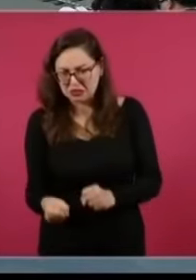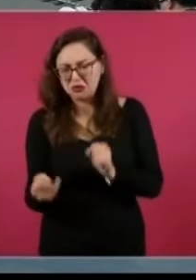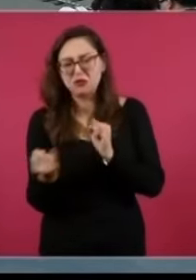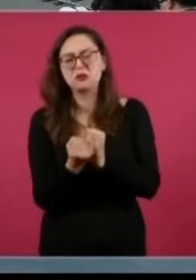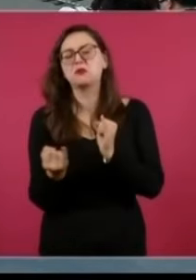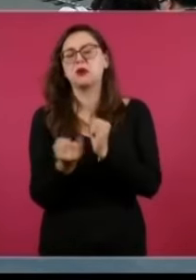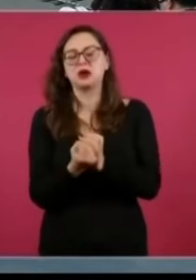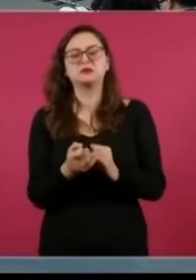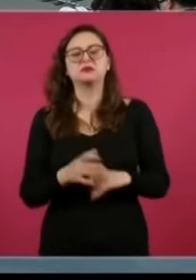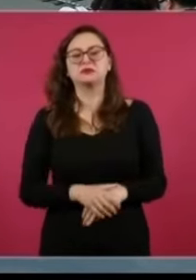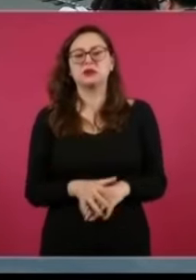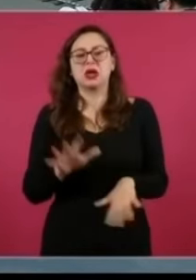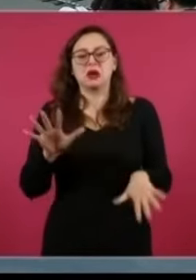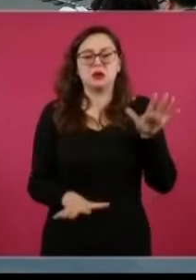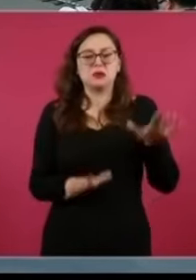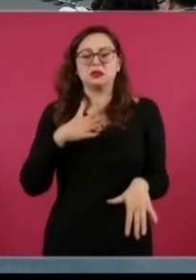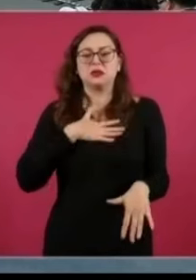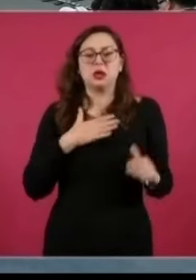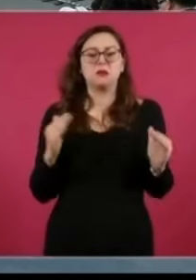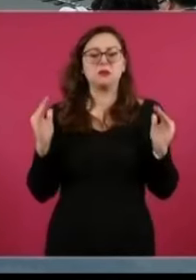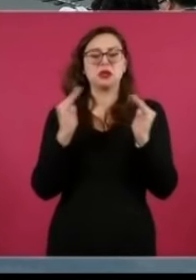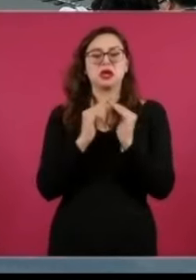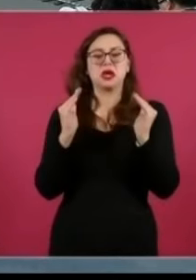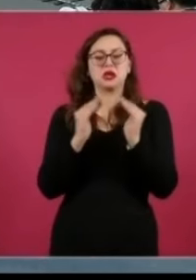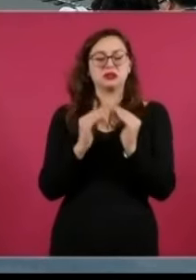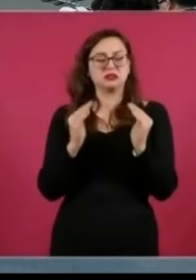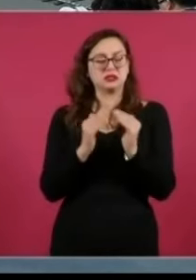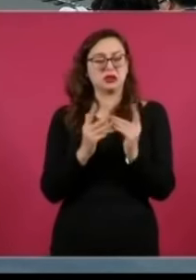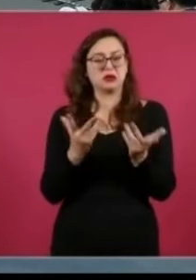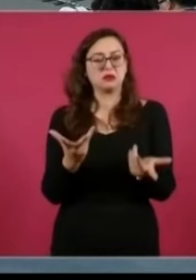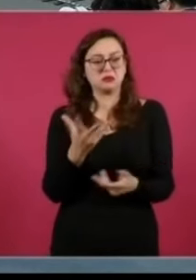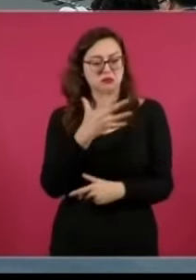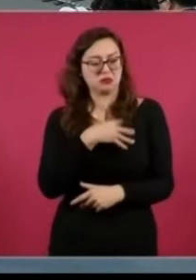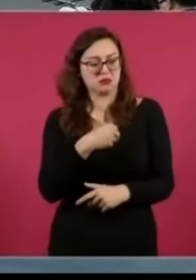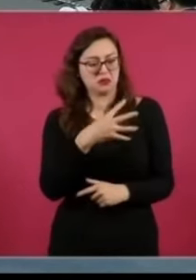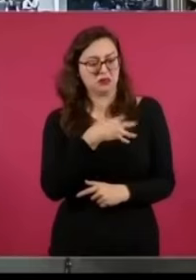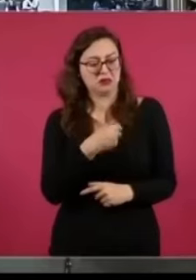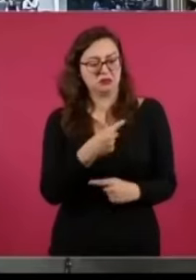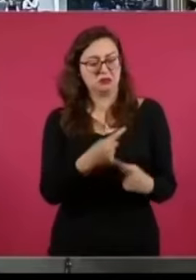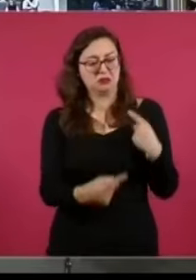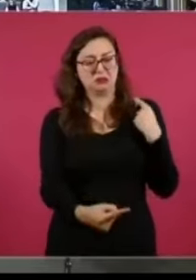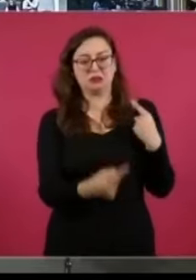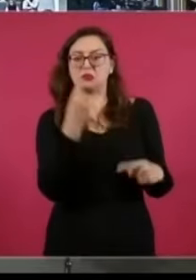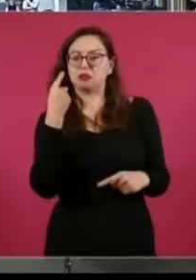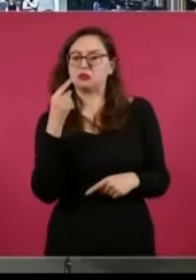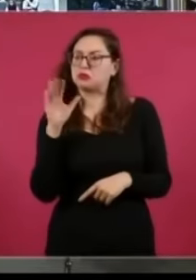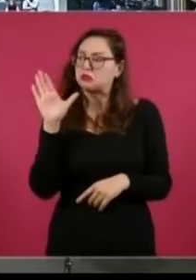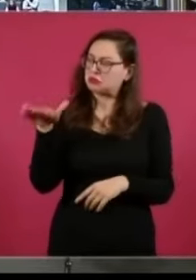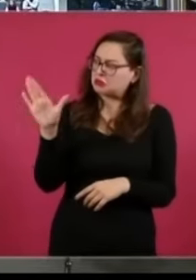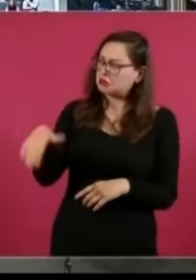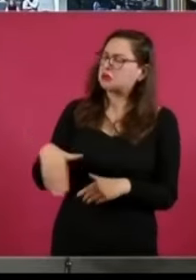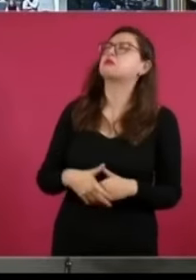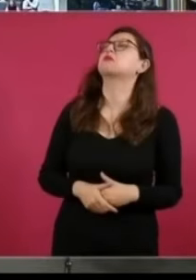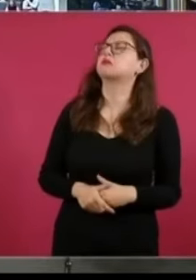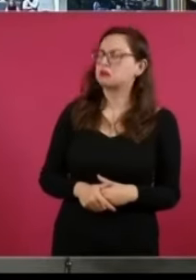no es mi espacio, abrírmelo, pero bueno, sí fueron una hora veinte de esas tres horas y media